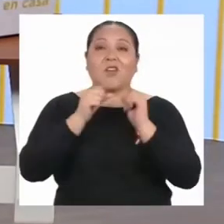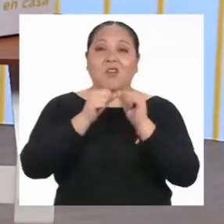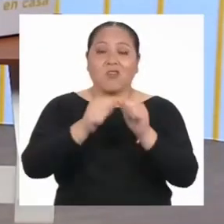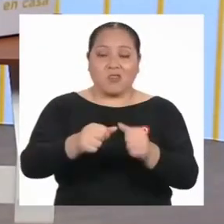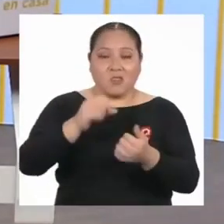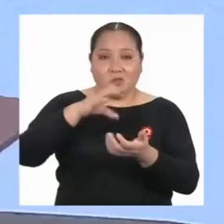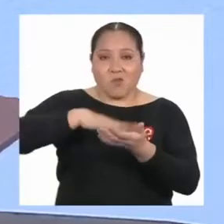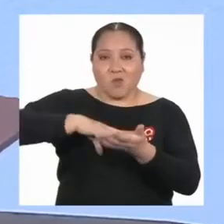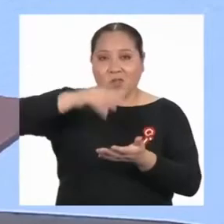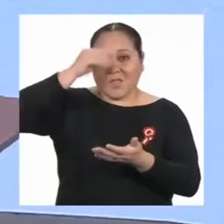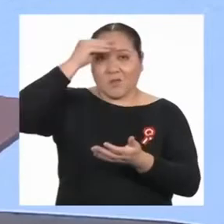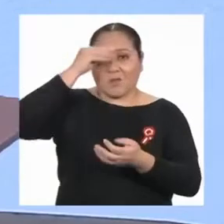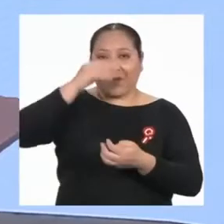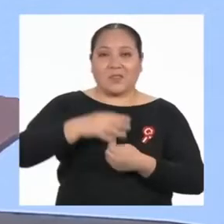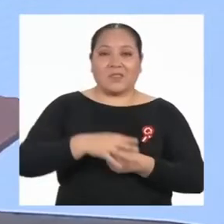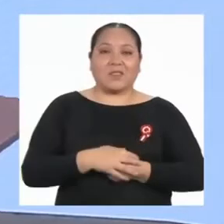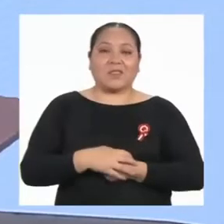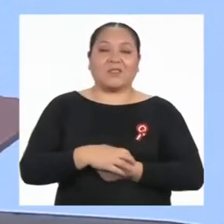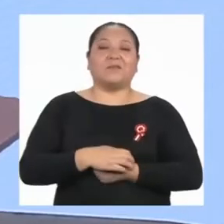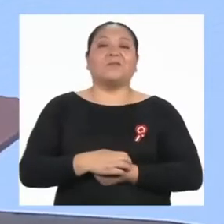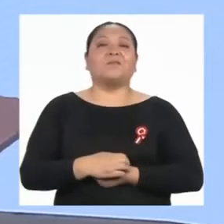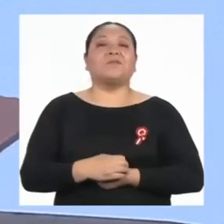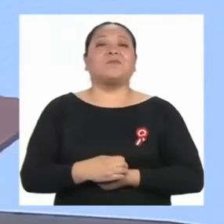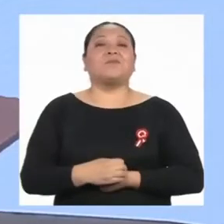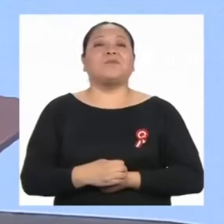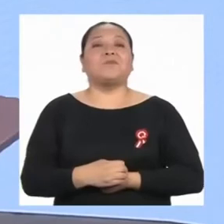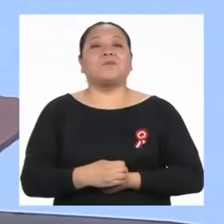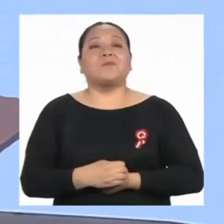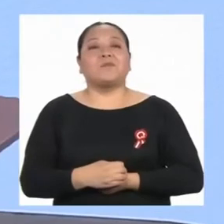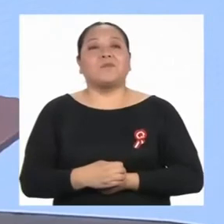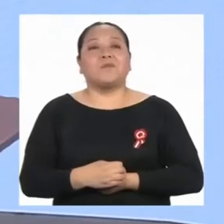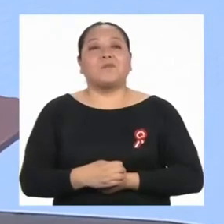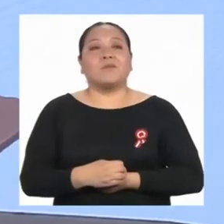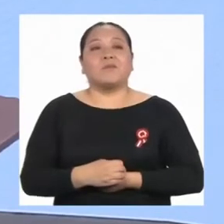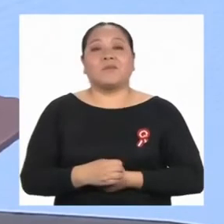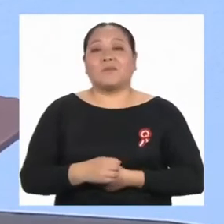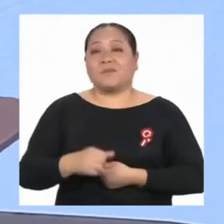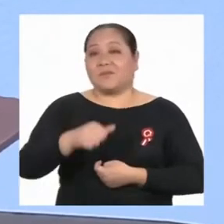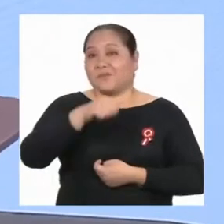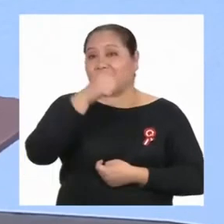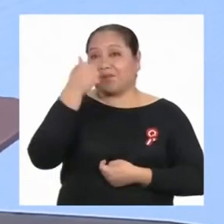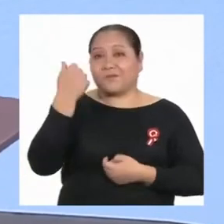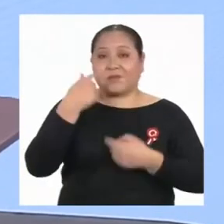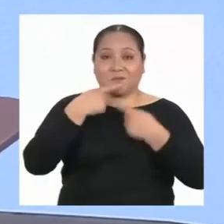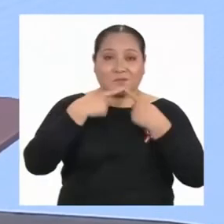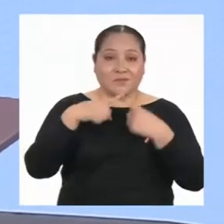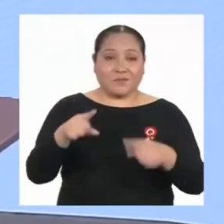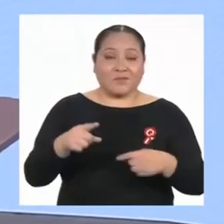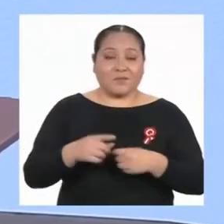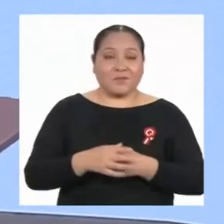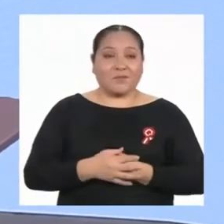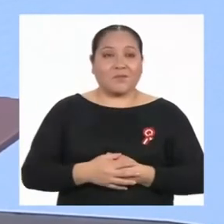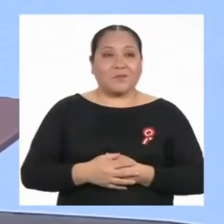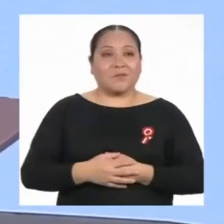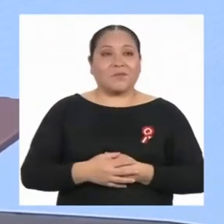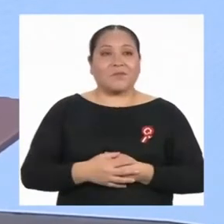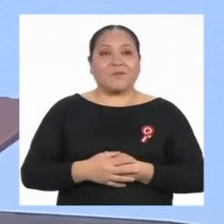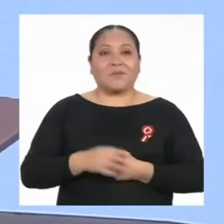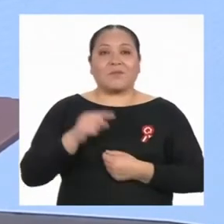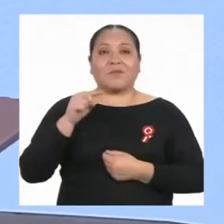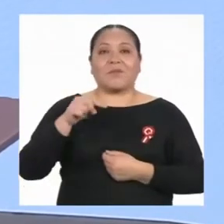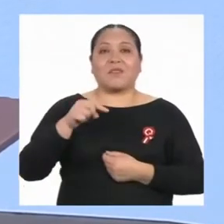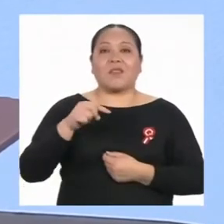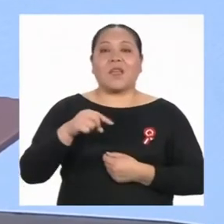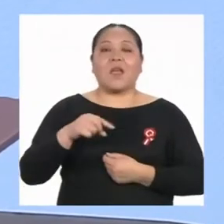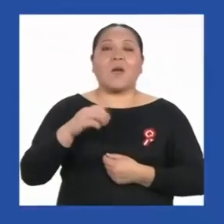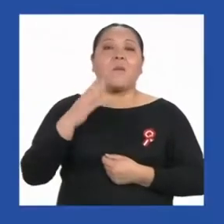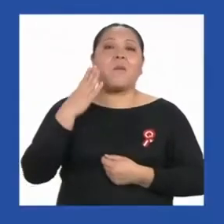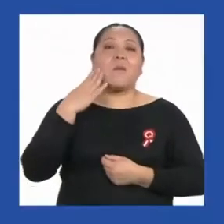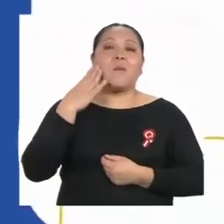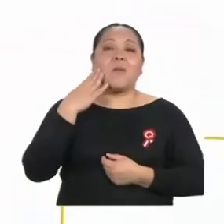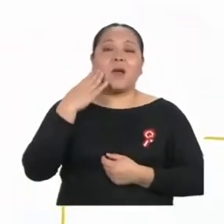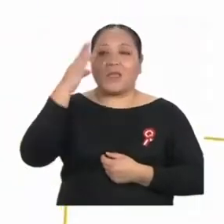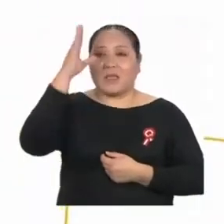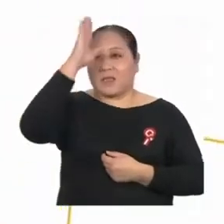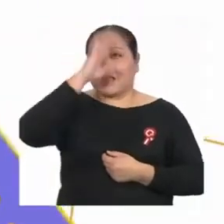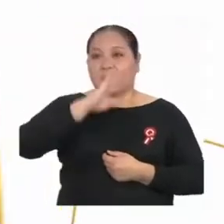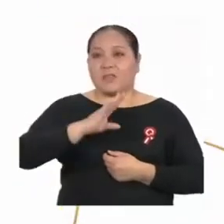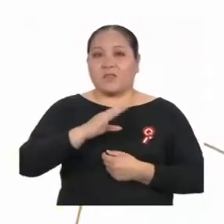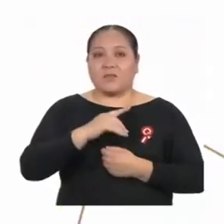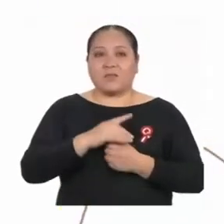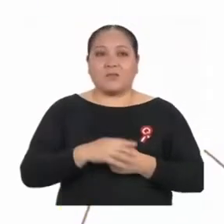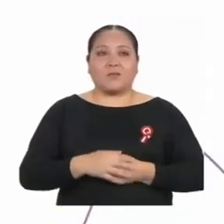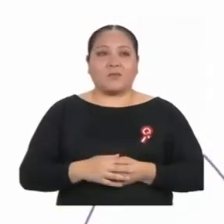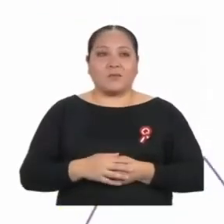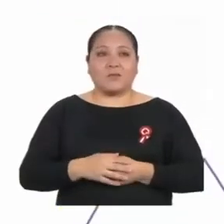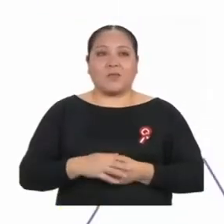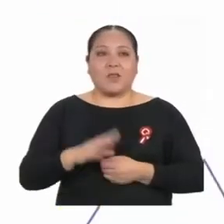aprender. Ahora vamos con otro mensaje. Esta vez desde Madre de Dios. Hola,